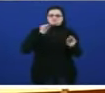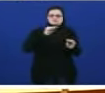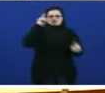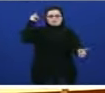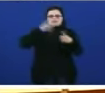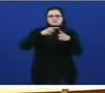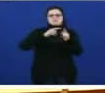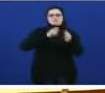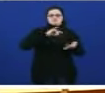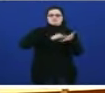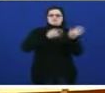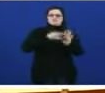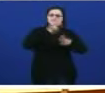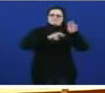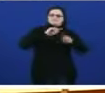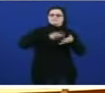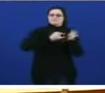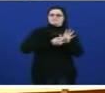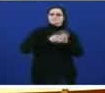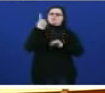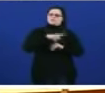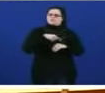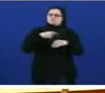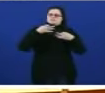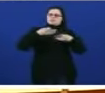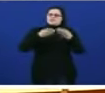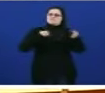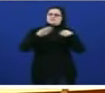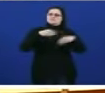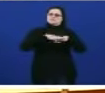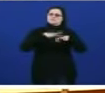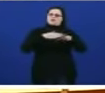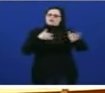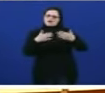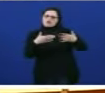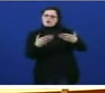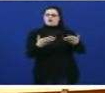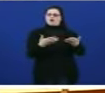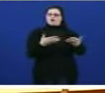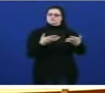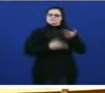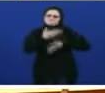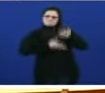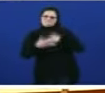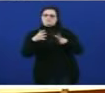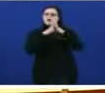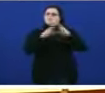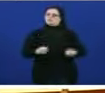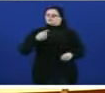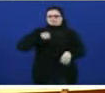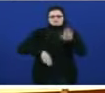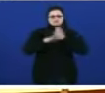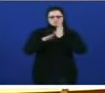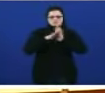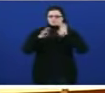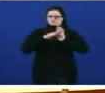sempre a mantendida para procurarmos acordos e posicións comuns nos asuntos do país e así seguiremos no ano que agora